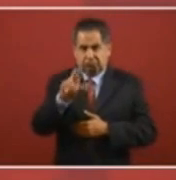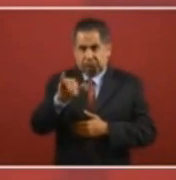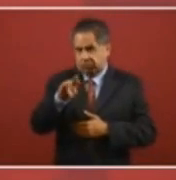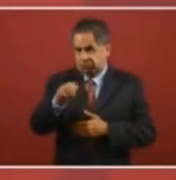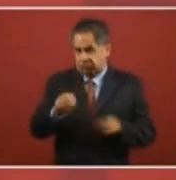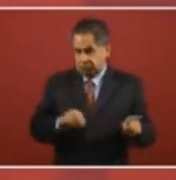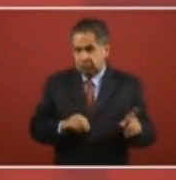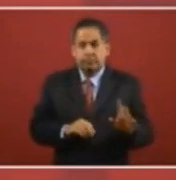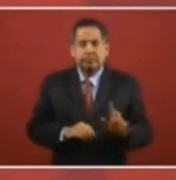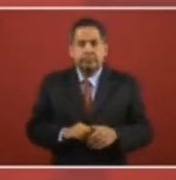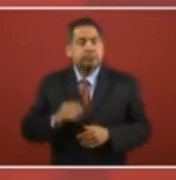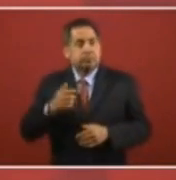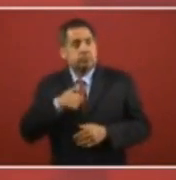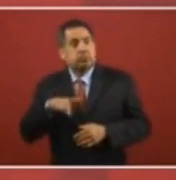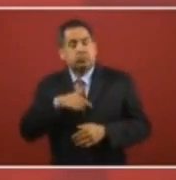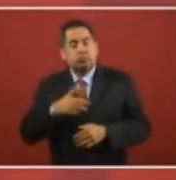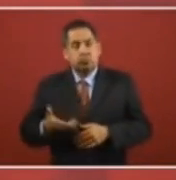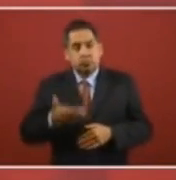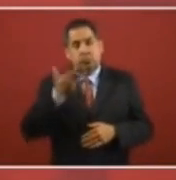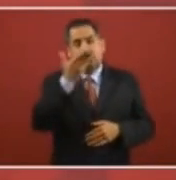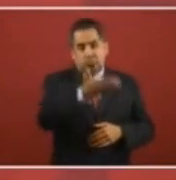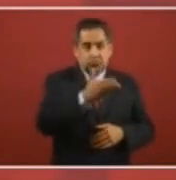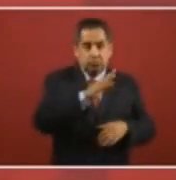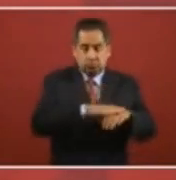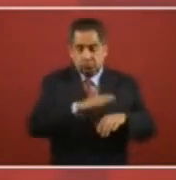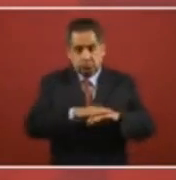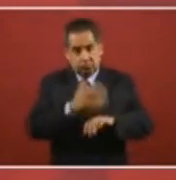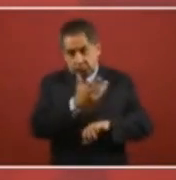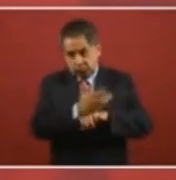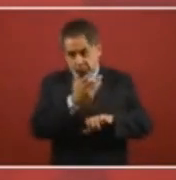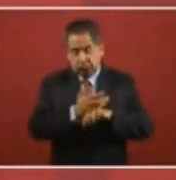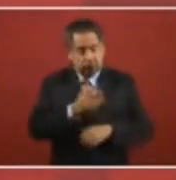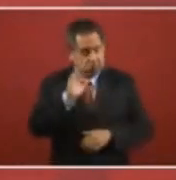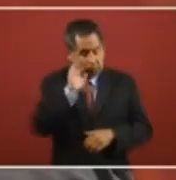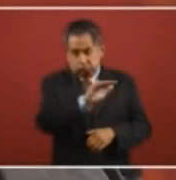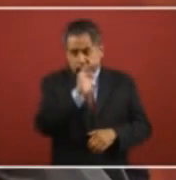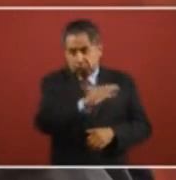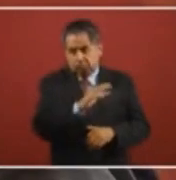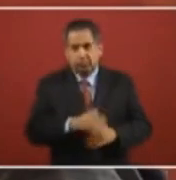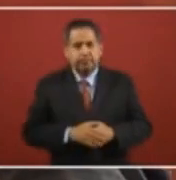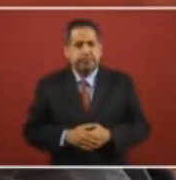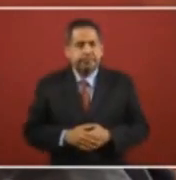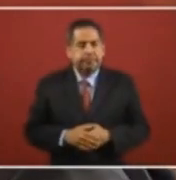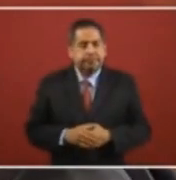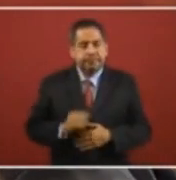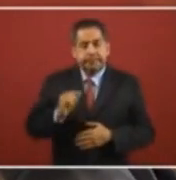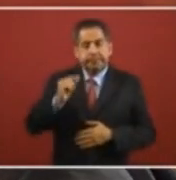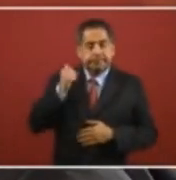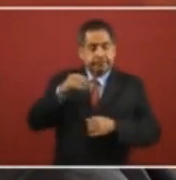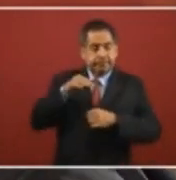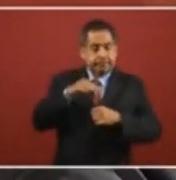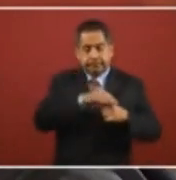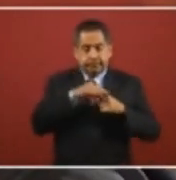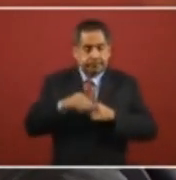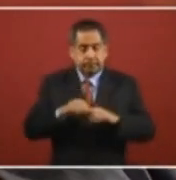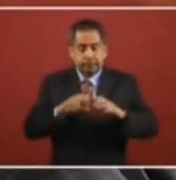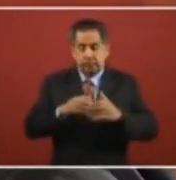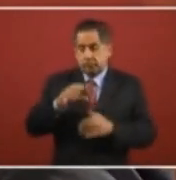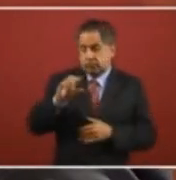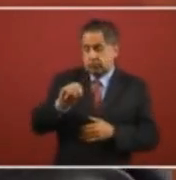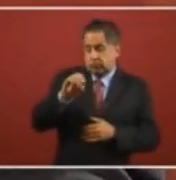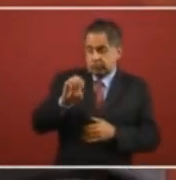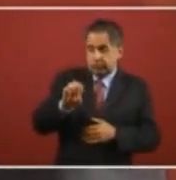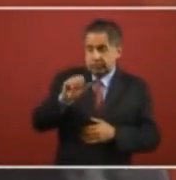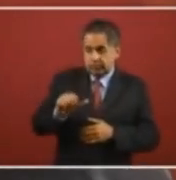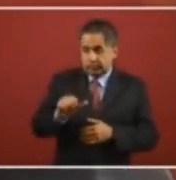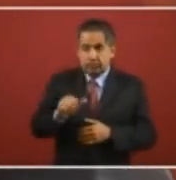y así se lo pedimos, se lo demandamos a Estados Unidos. Ahora que fue la votación en la Organización de Estados Americanos, Estados